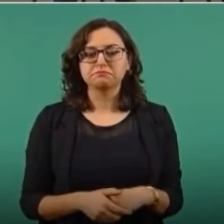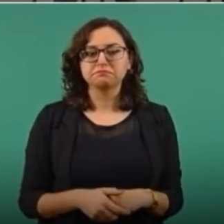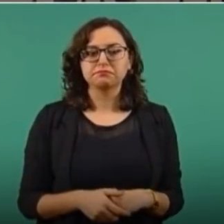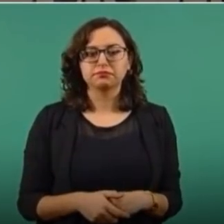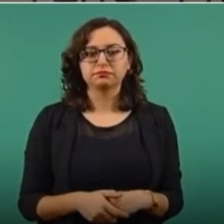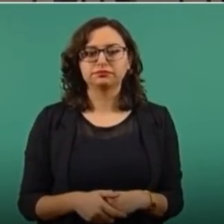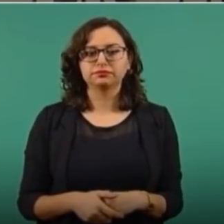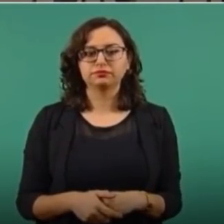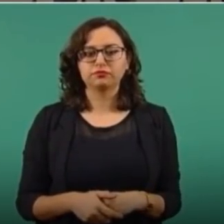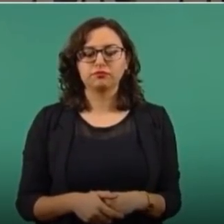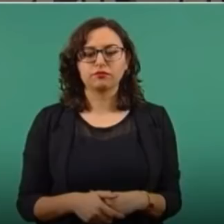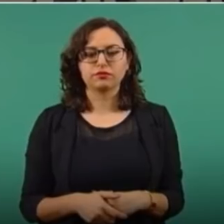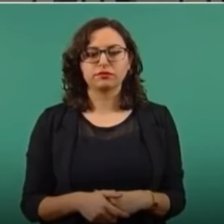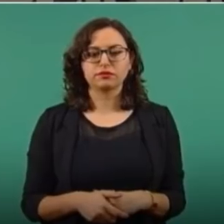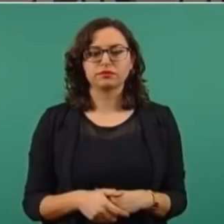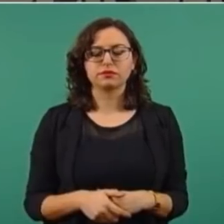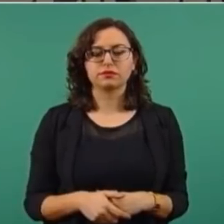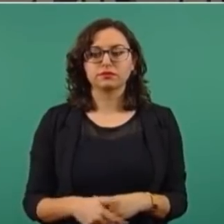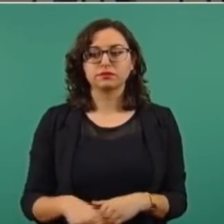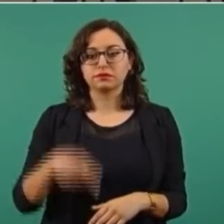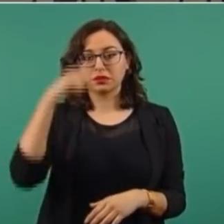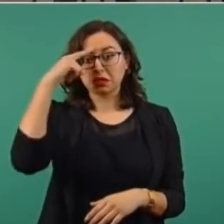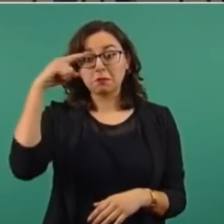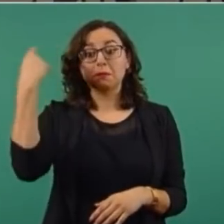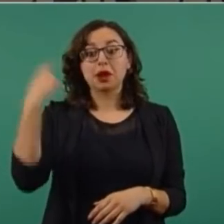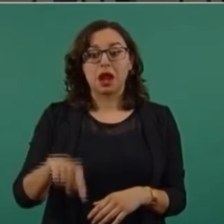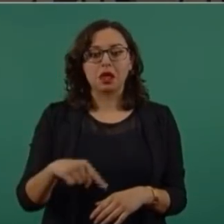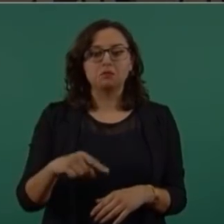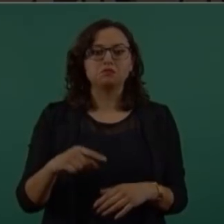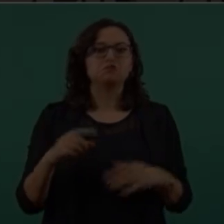para la reforma constitucional constitucional. Amén.